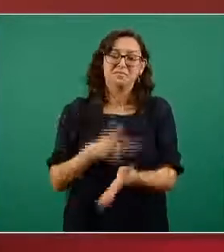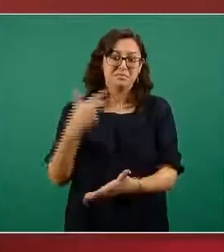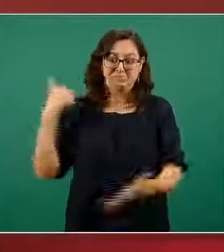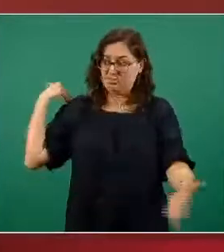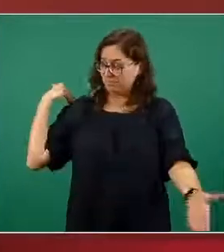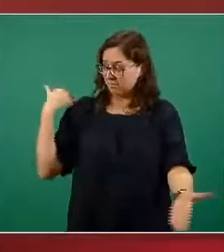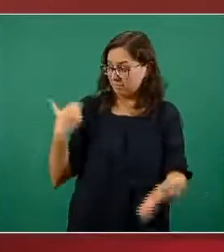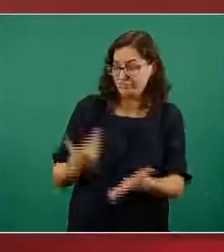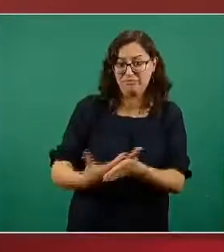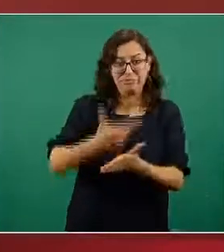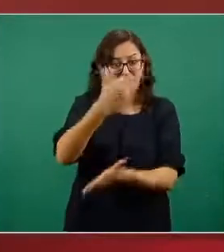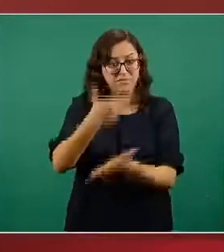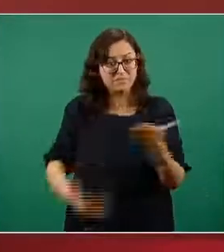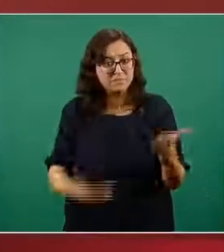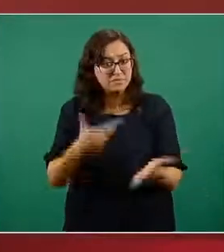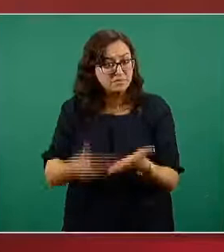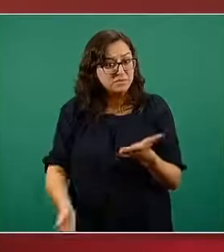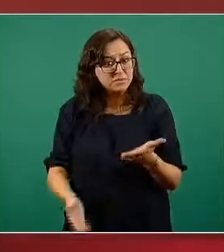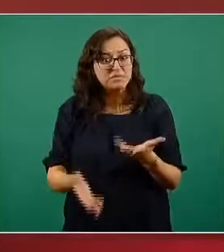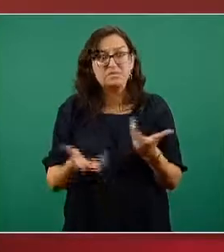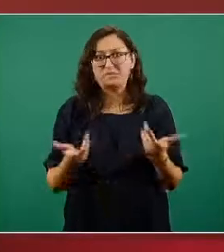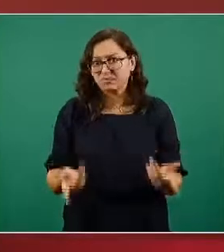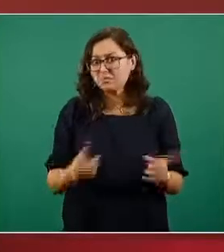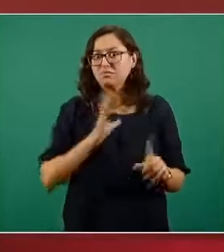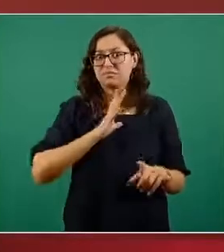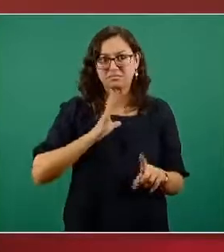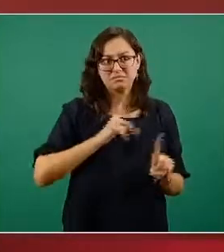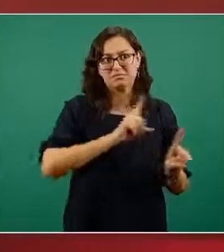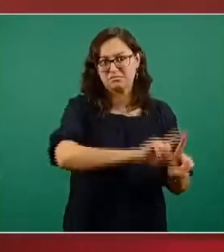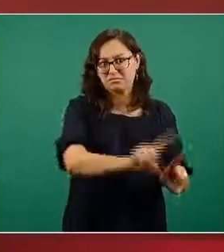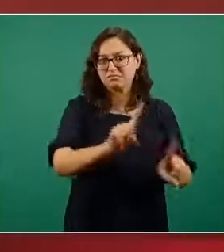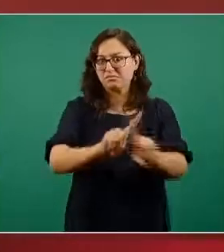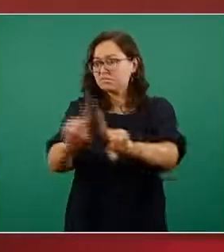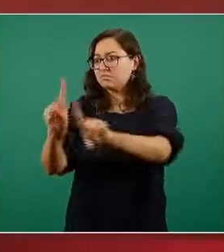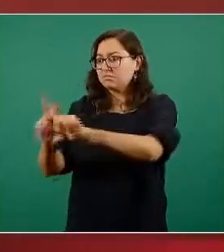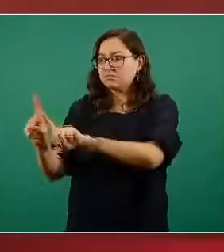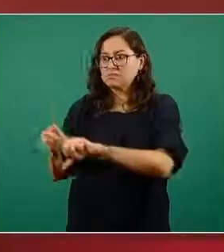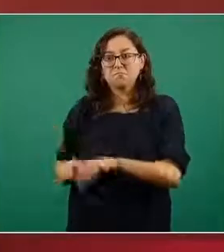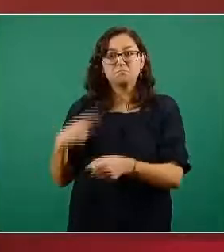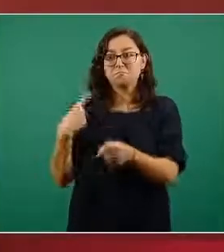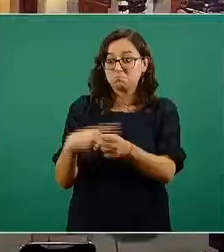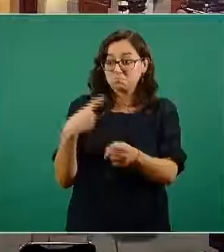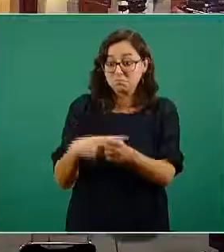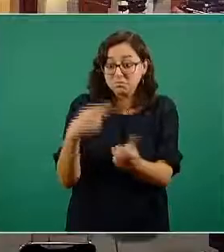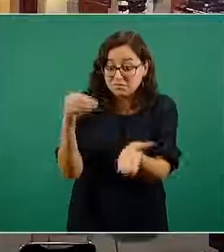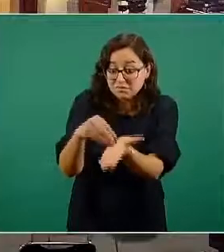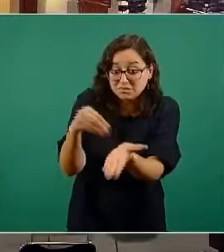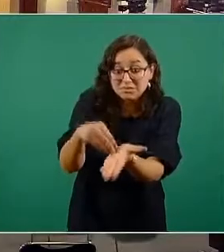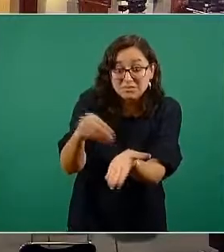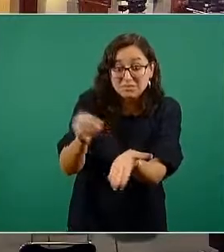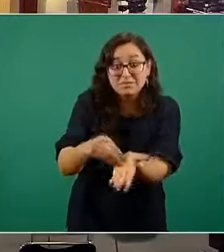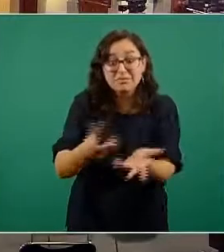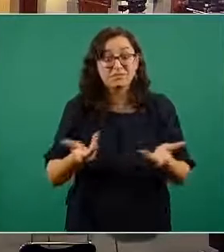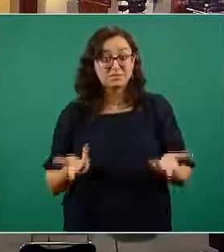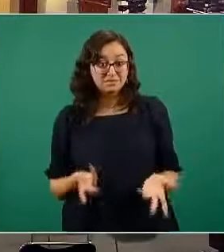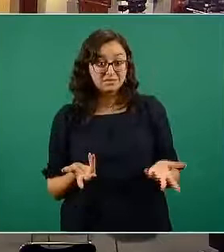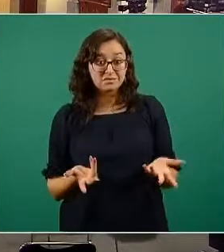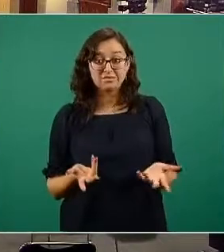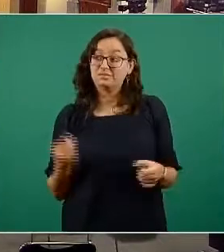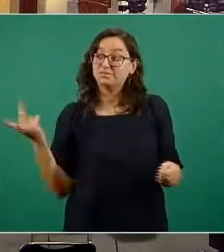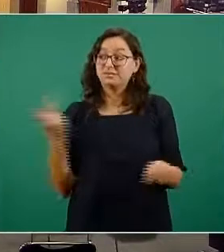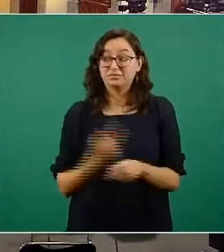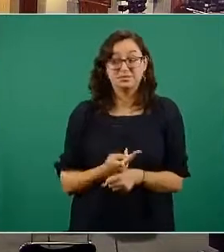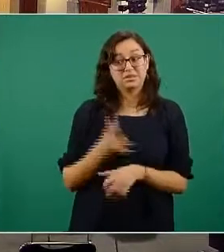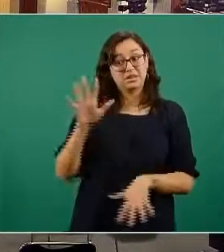empezó esto desde luego otros varios de esta región vean ustedes como las motivaciones